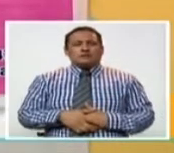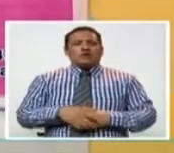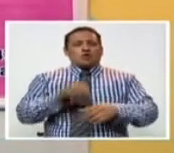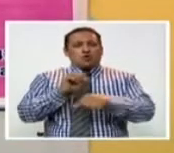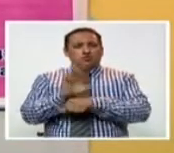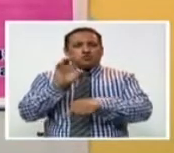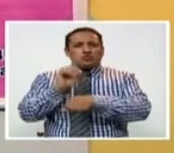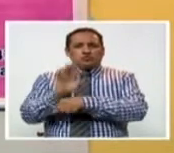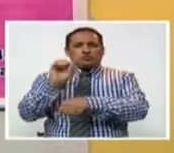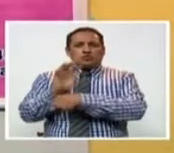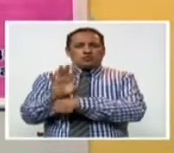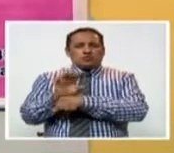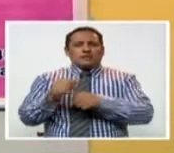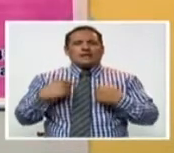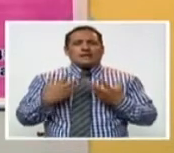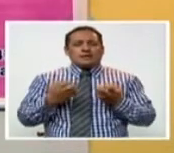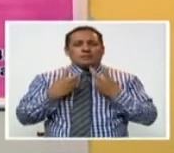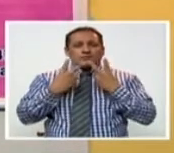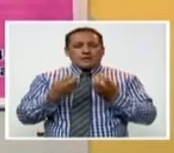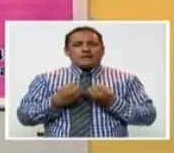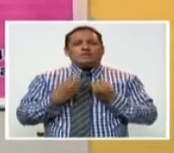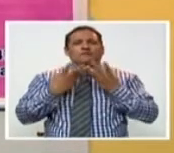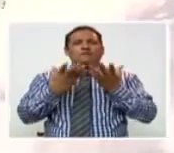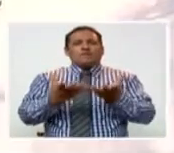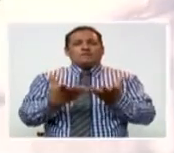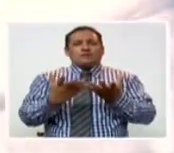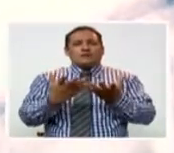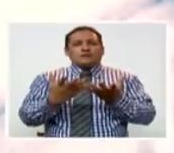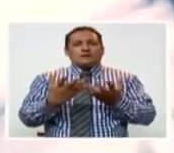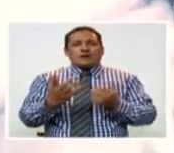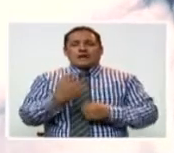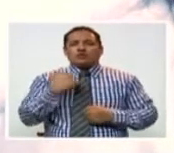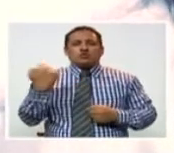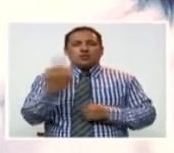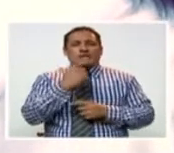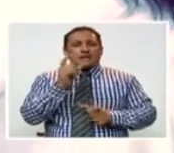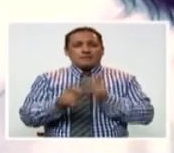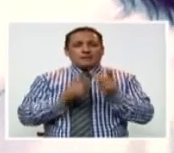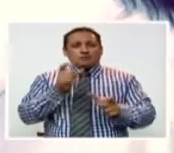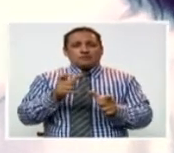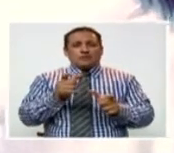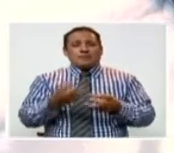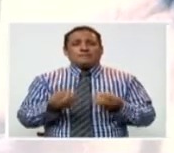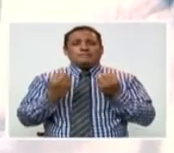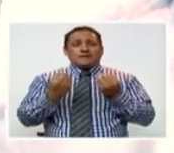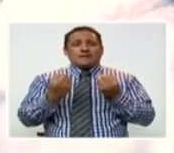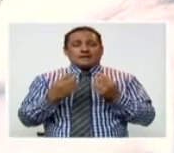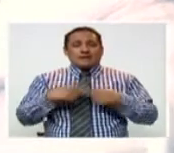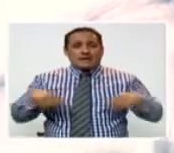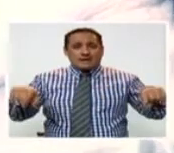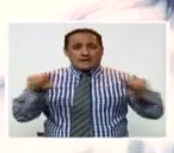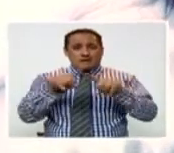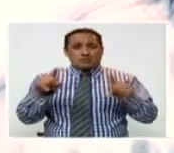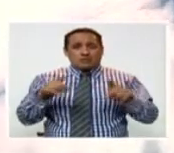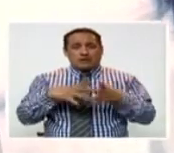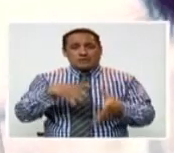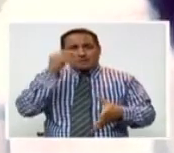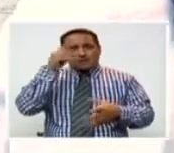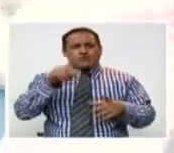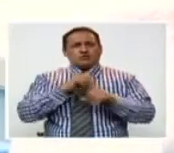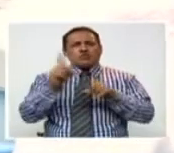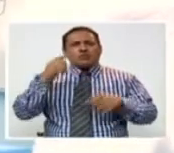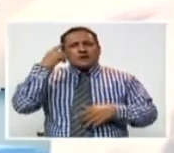Sensibilizar, tratamos de llevar el mensaje hacia la población para que en la